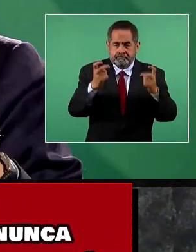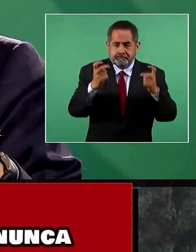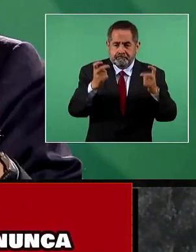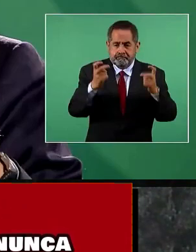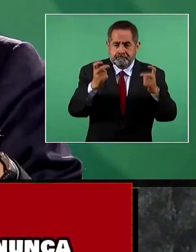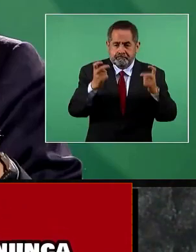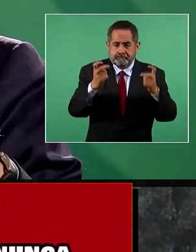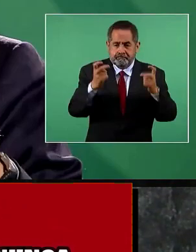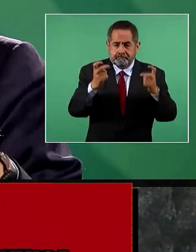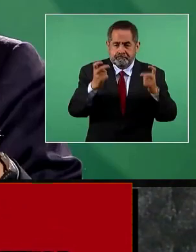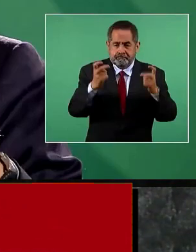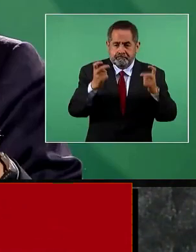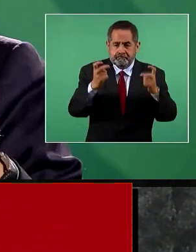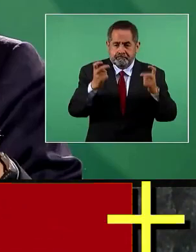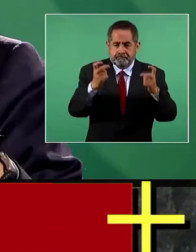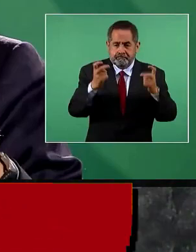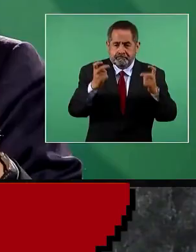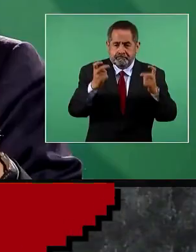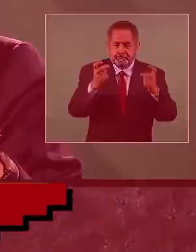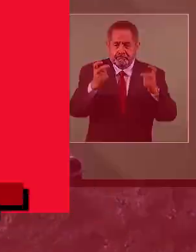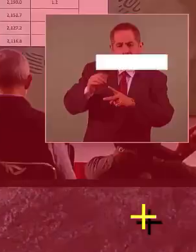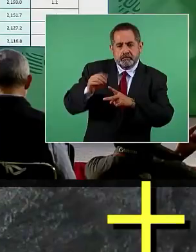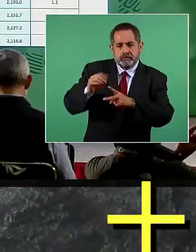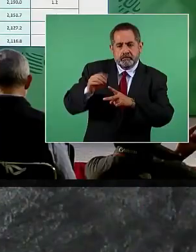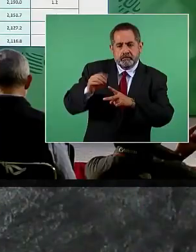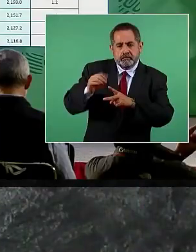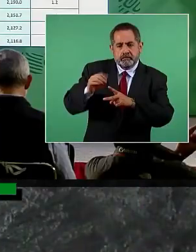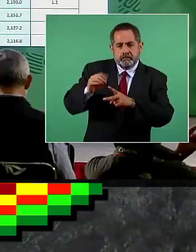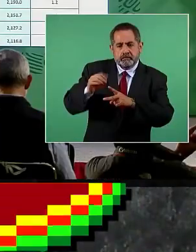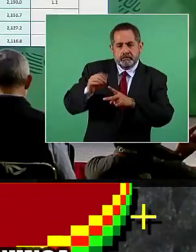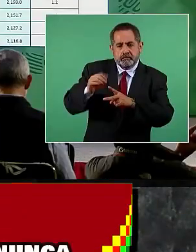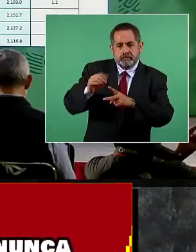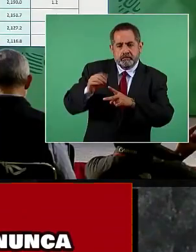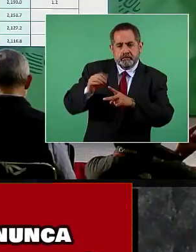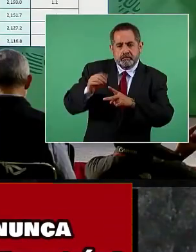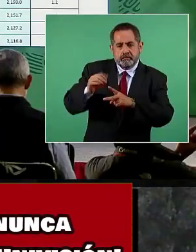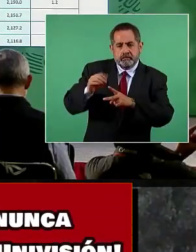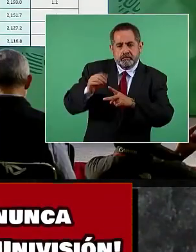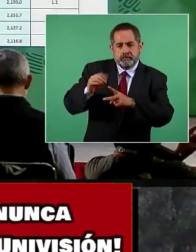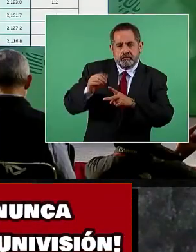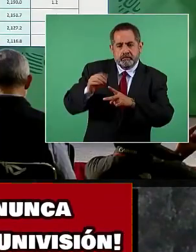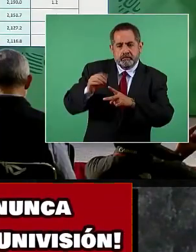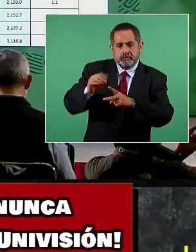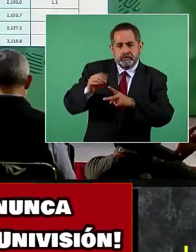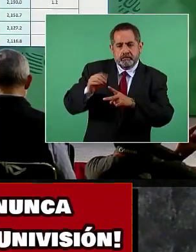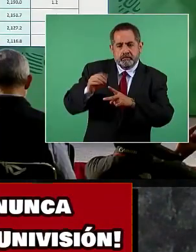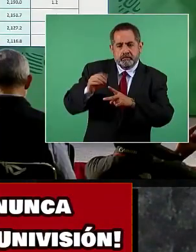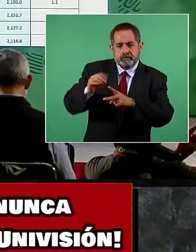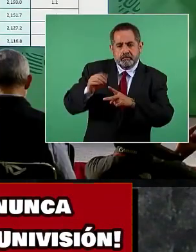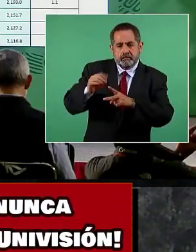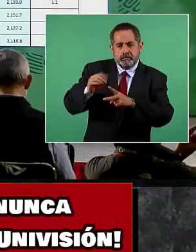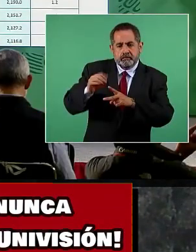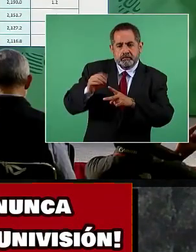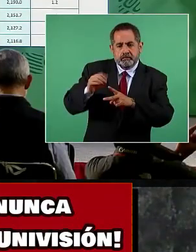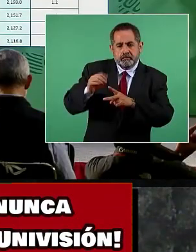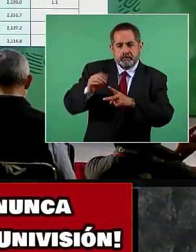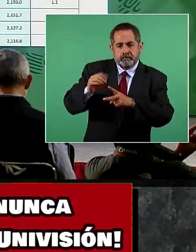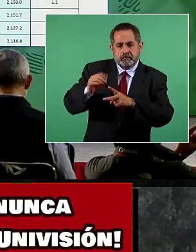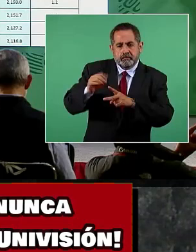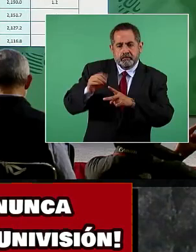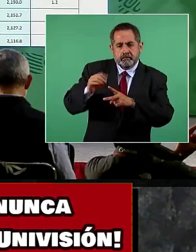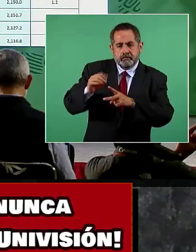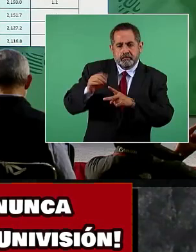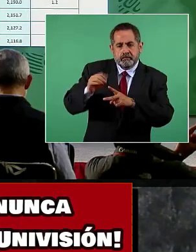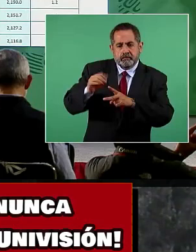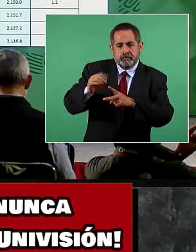consumiendo drogas como poseídos. Cualquier periodista medianamente informado sabe eso, Jorge